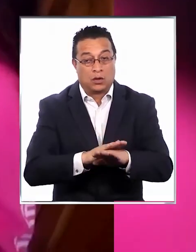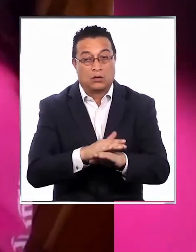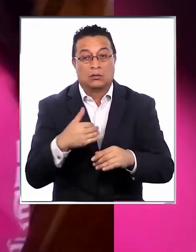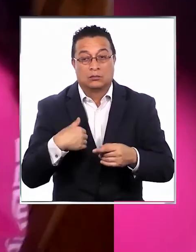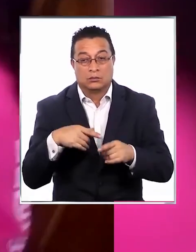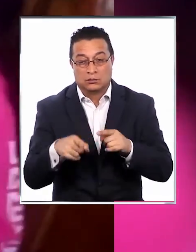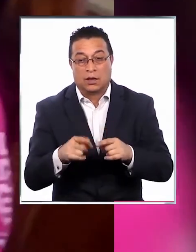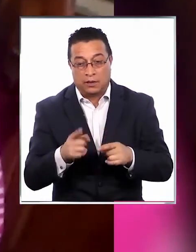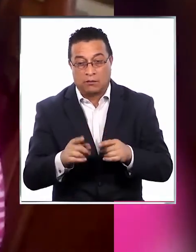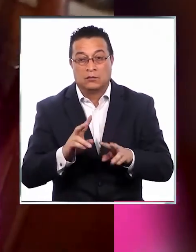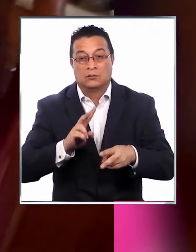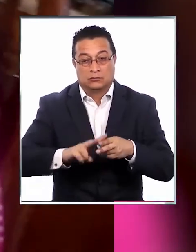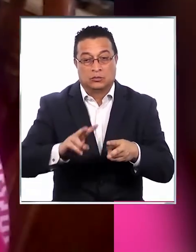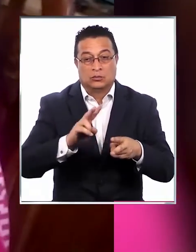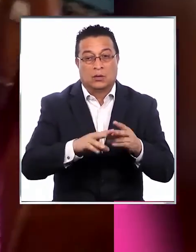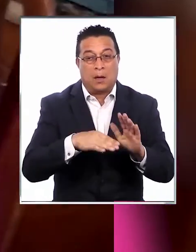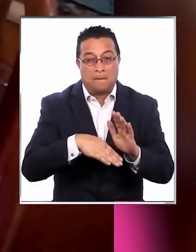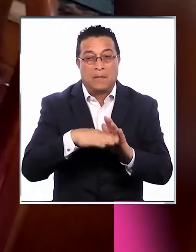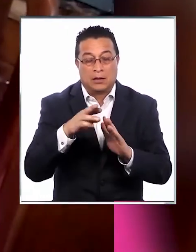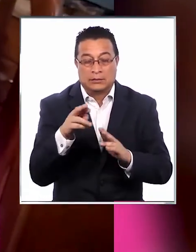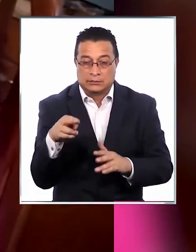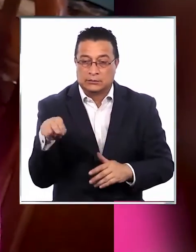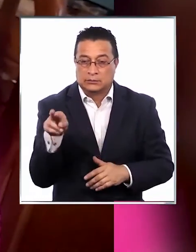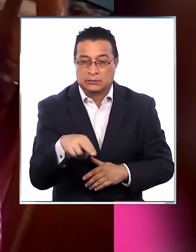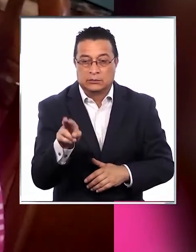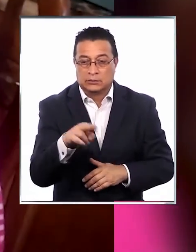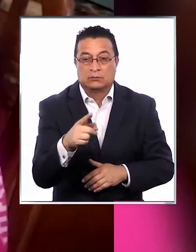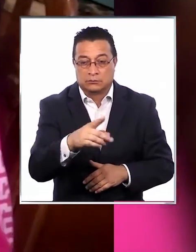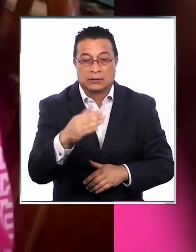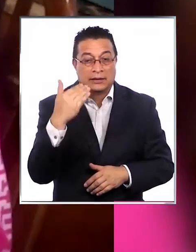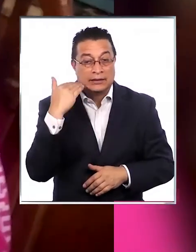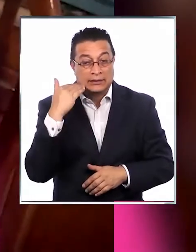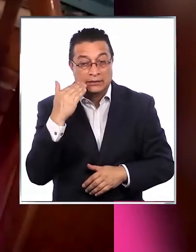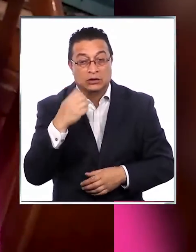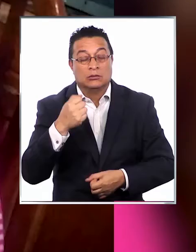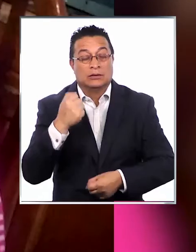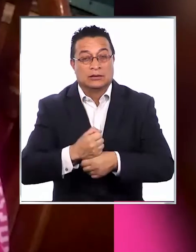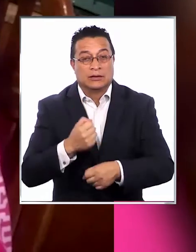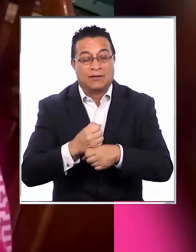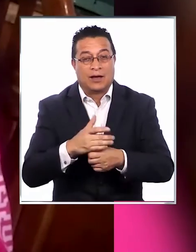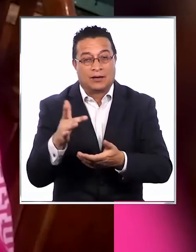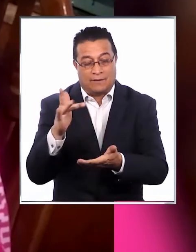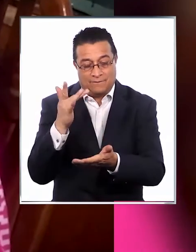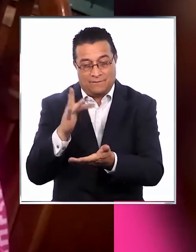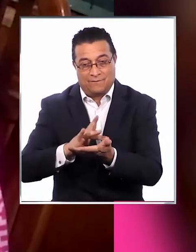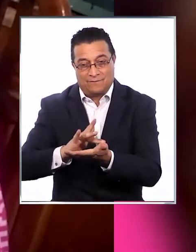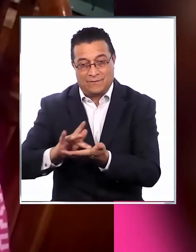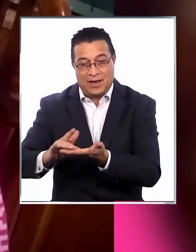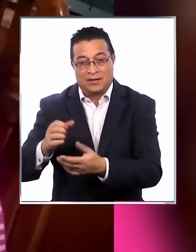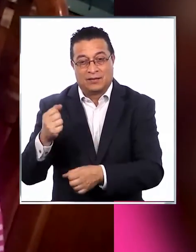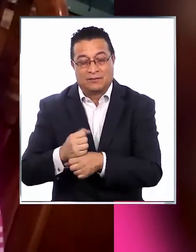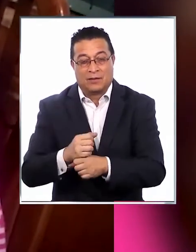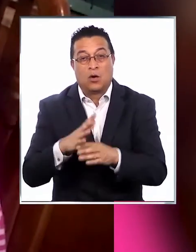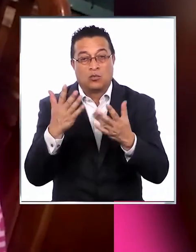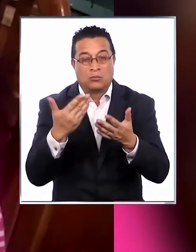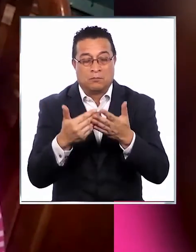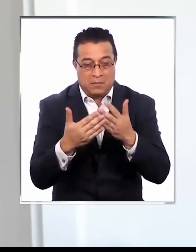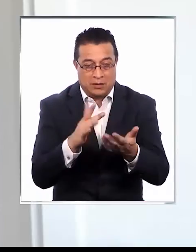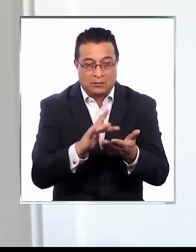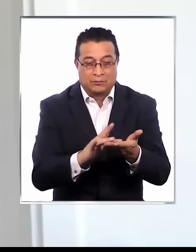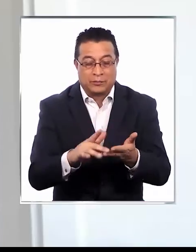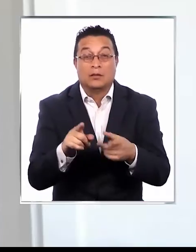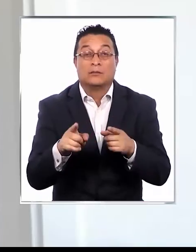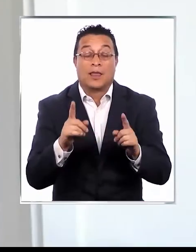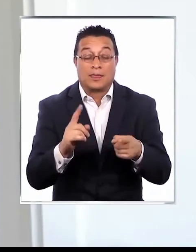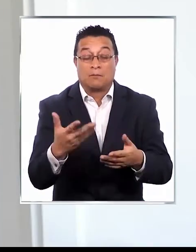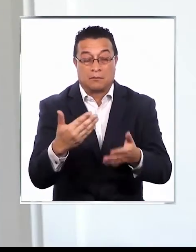Hay que estar sanitizando más frecuentemente. Los niños, en el fondo, trabajan con el braille y mucho con el tacto,